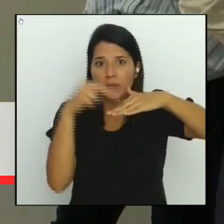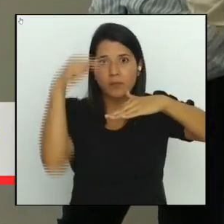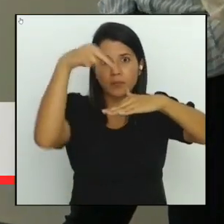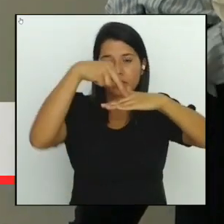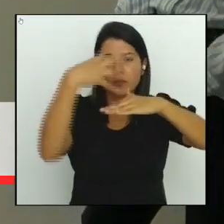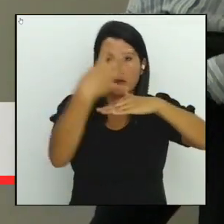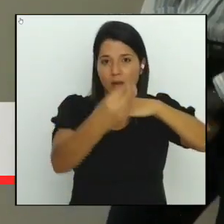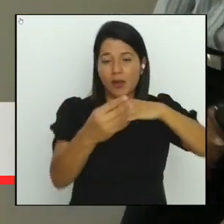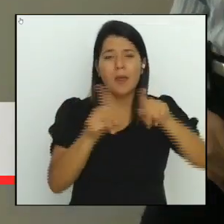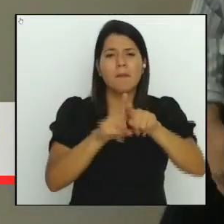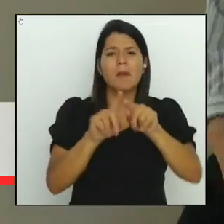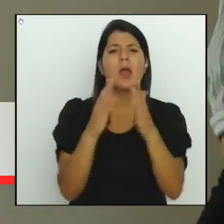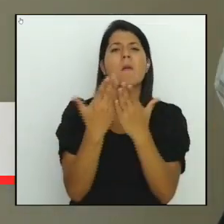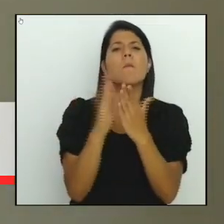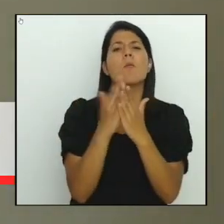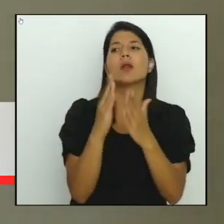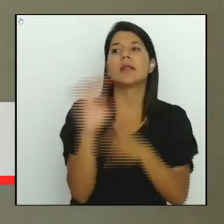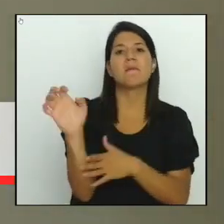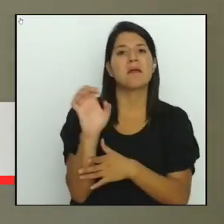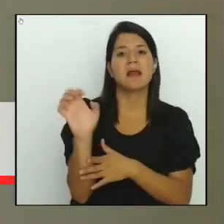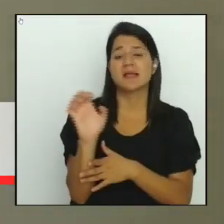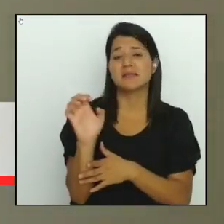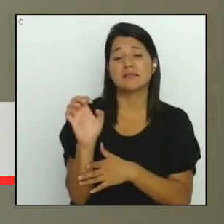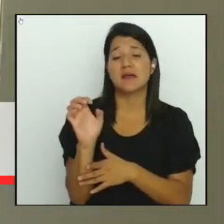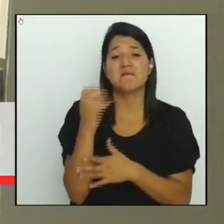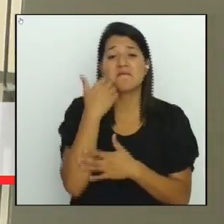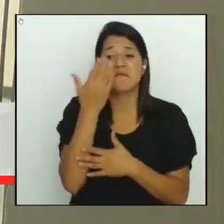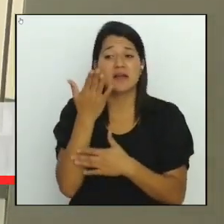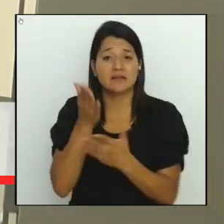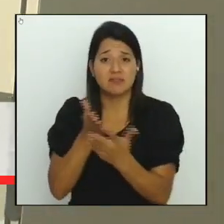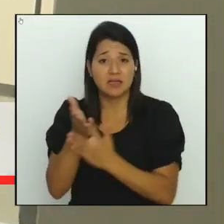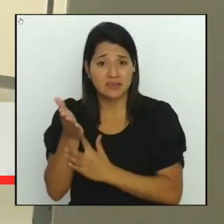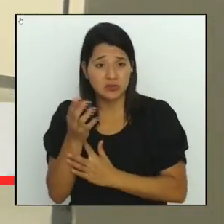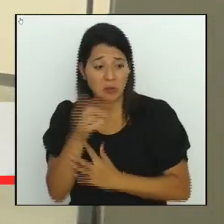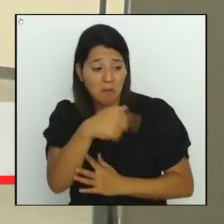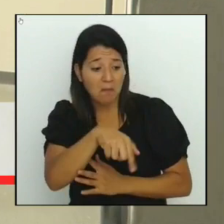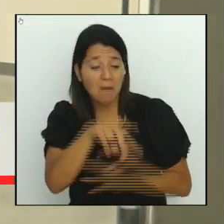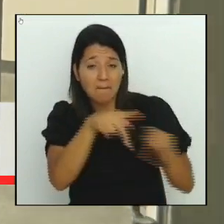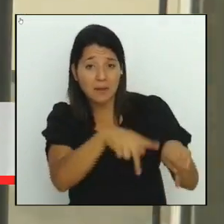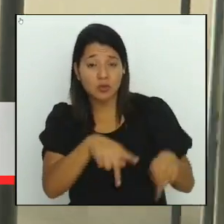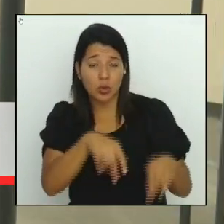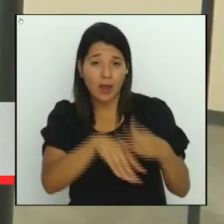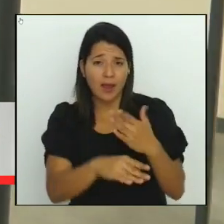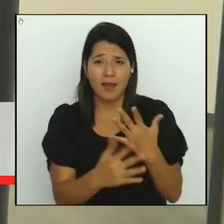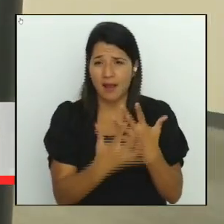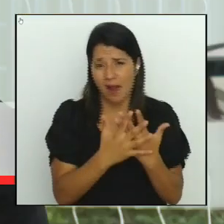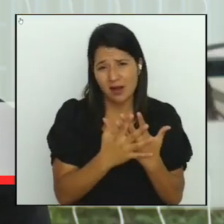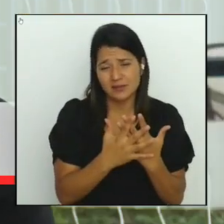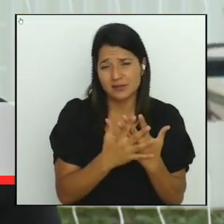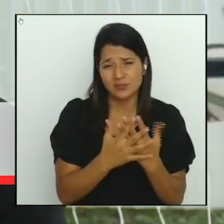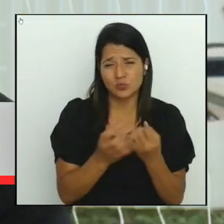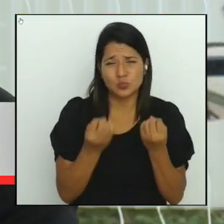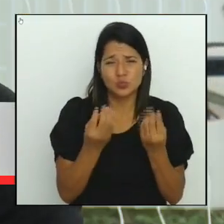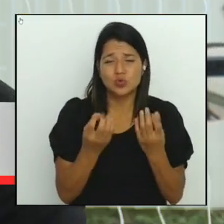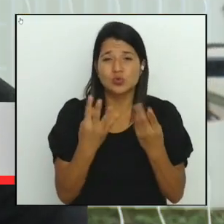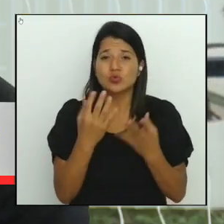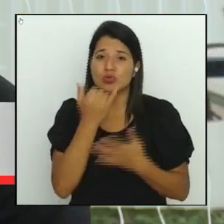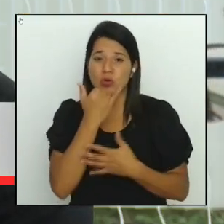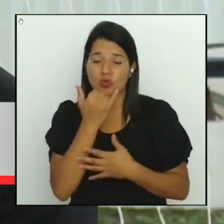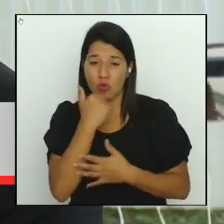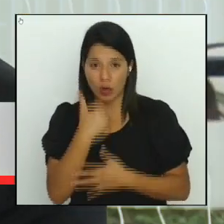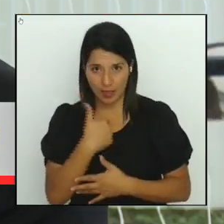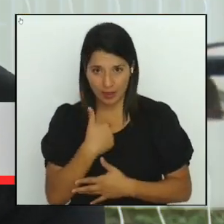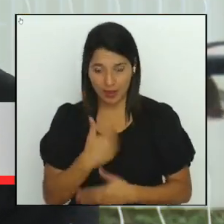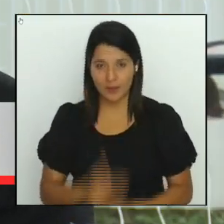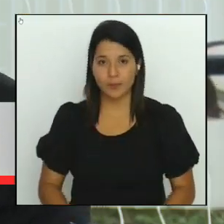fácil acceso a los privados de libertad. Son solo algunas de las deficiencias en seguridad que tienen las estructuras. Sintieron cómodos bajando